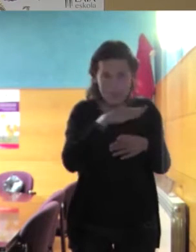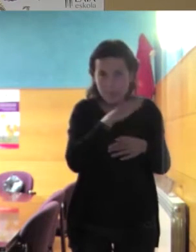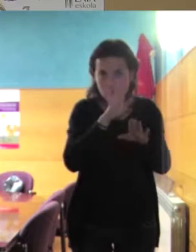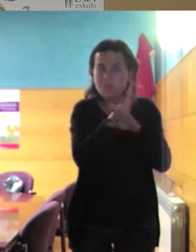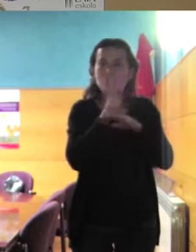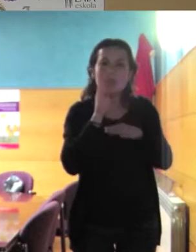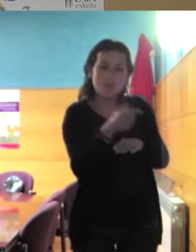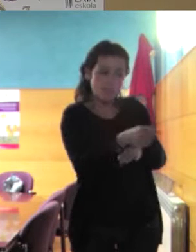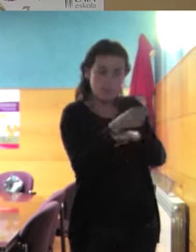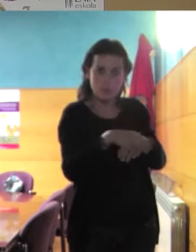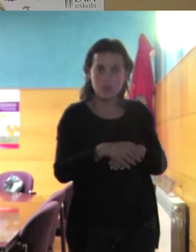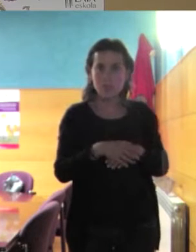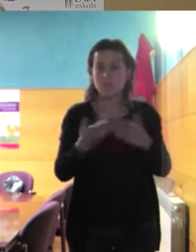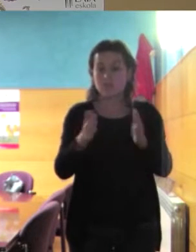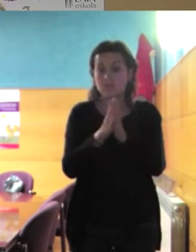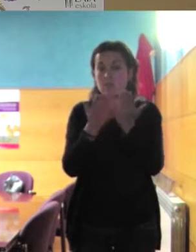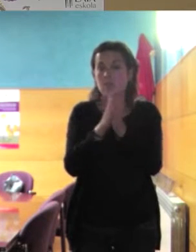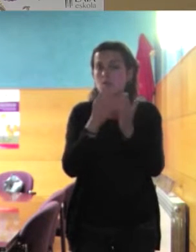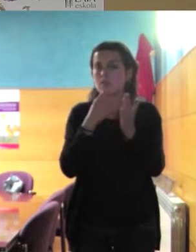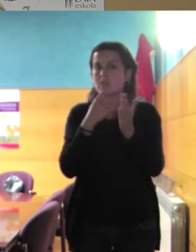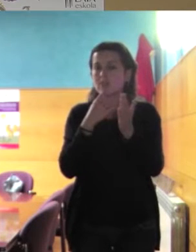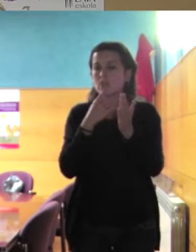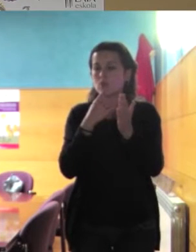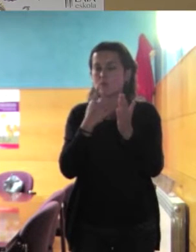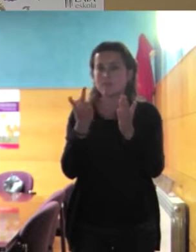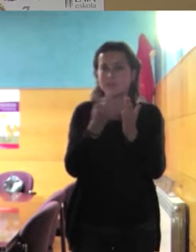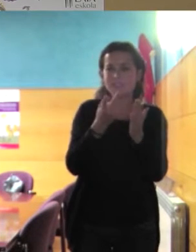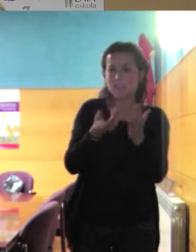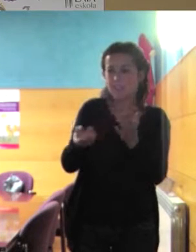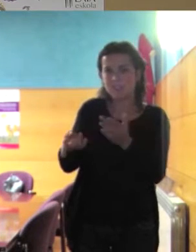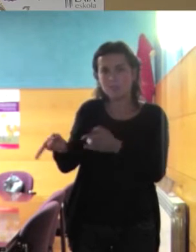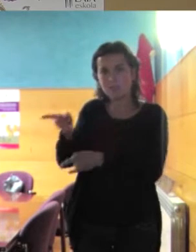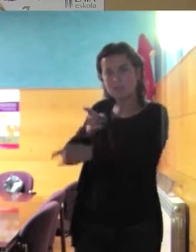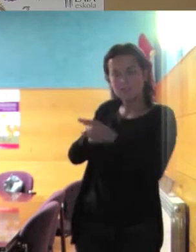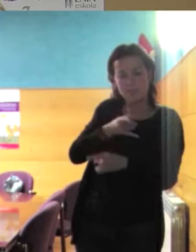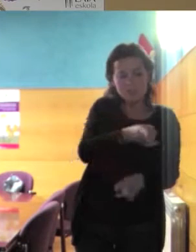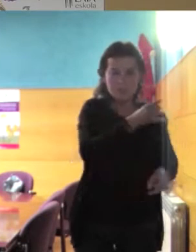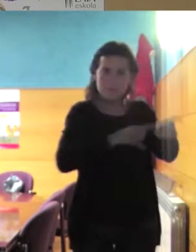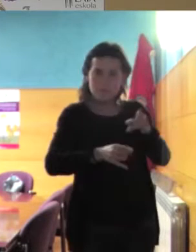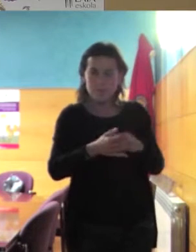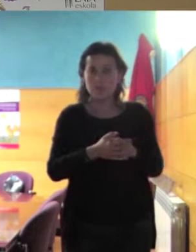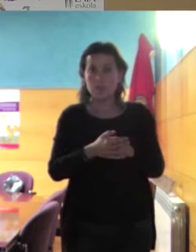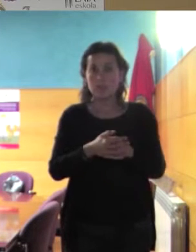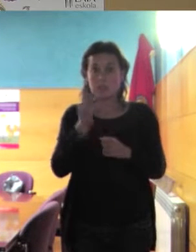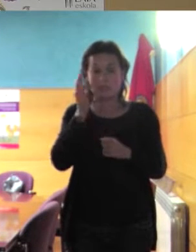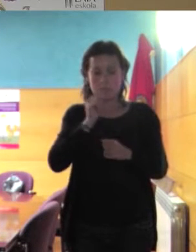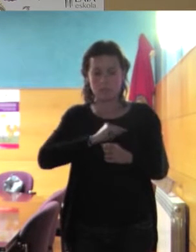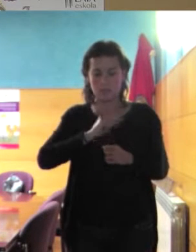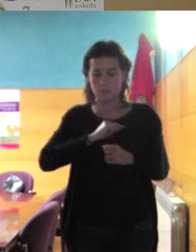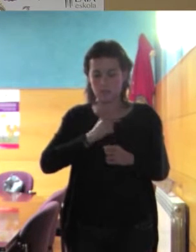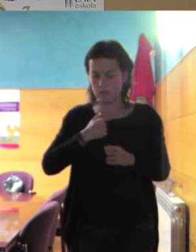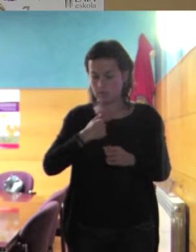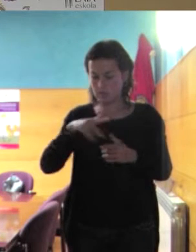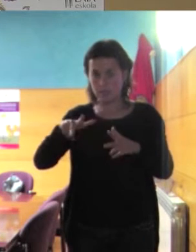muestra como cada patriarcado tira de ella y por un lado ella por ejemplo siente las presiones de este